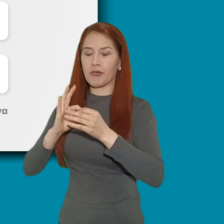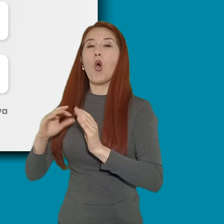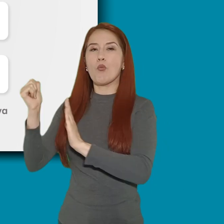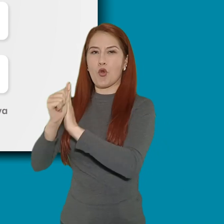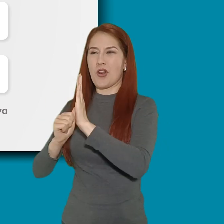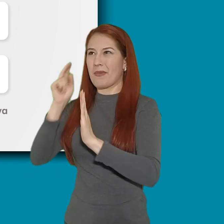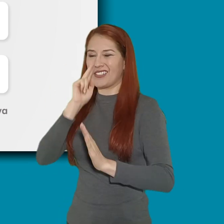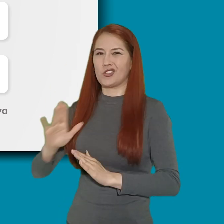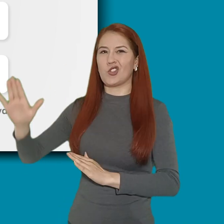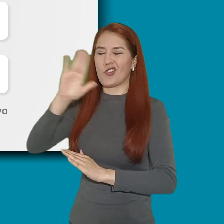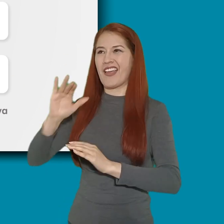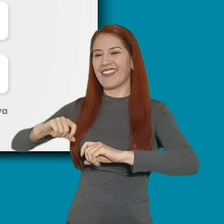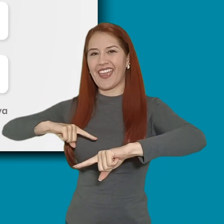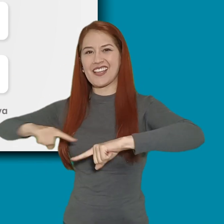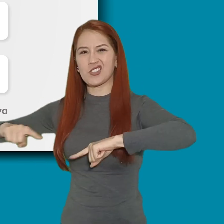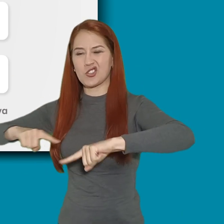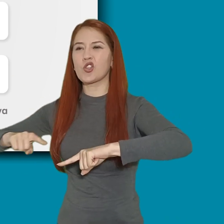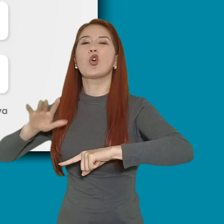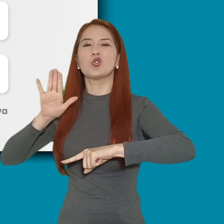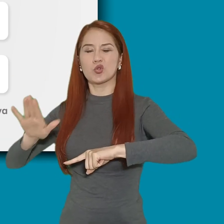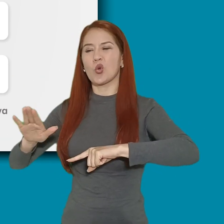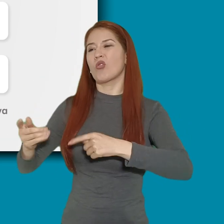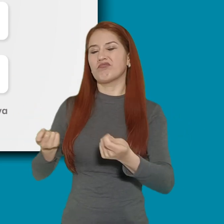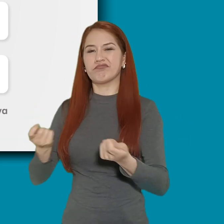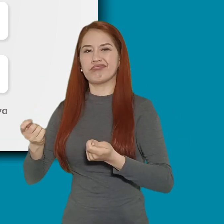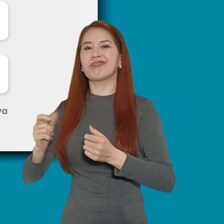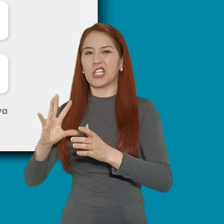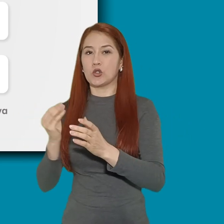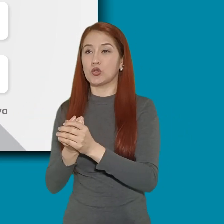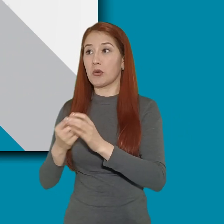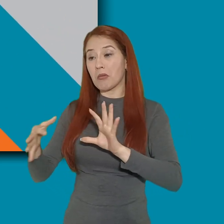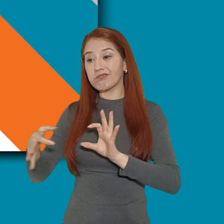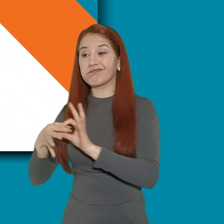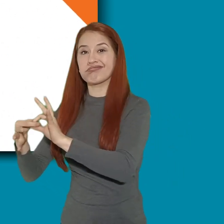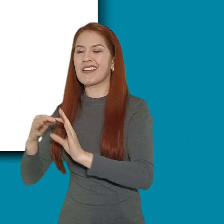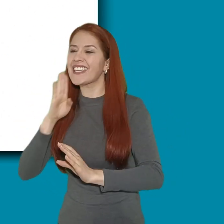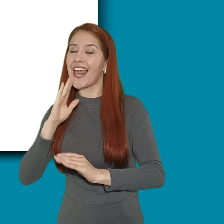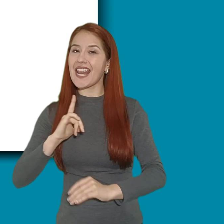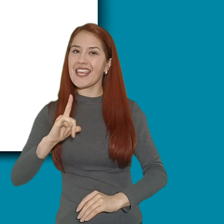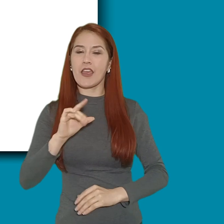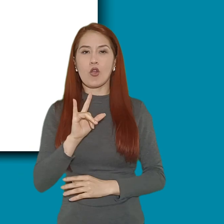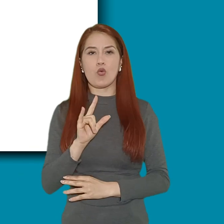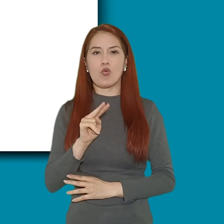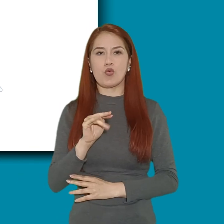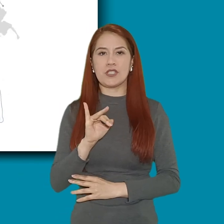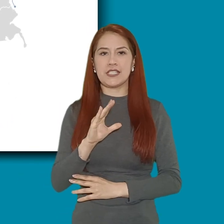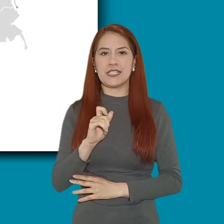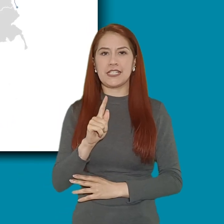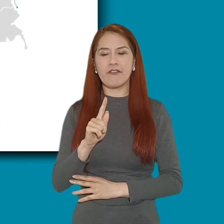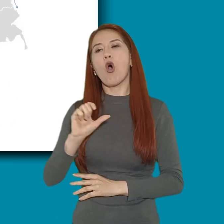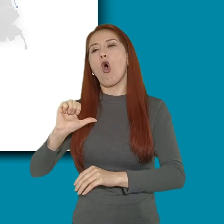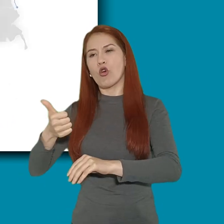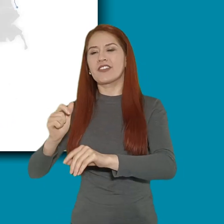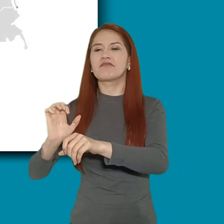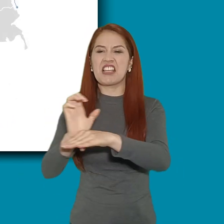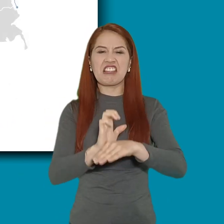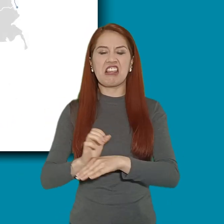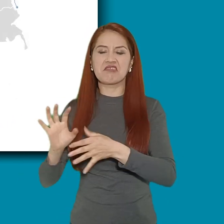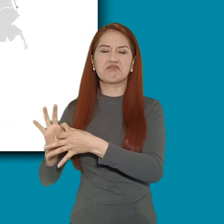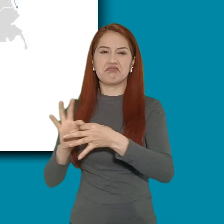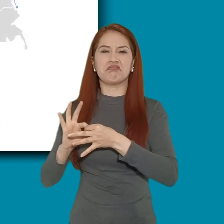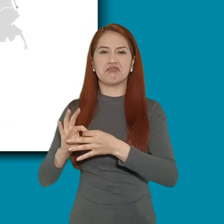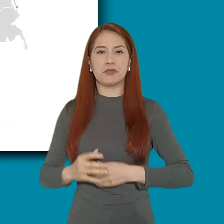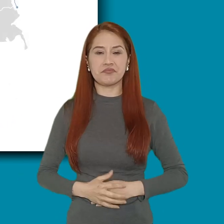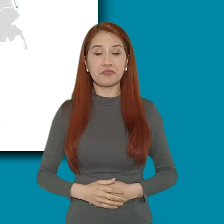liderado por UNICEF y diferentes entidades aliadas. En 2023 se implementó un piloto en 25